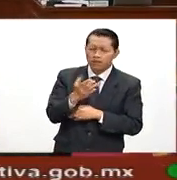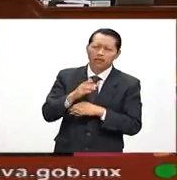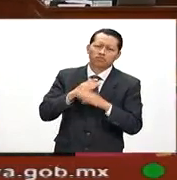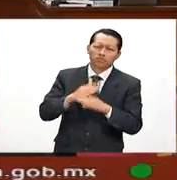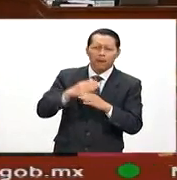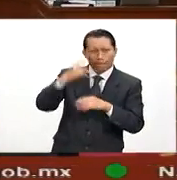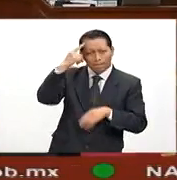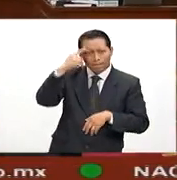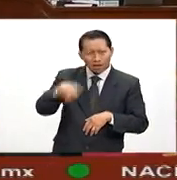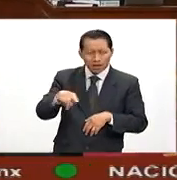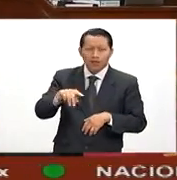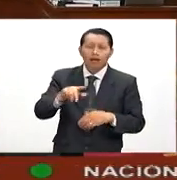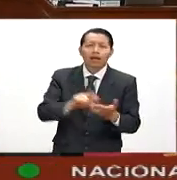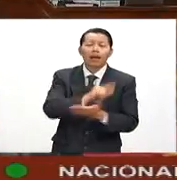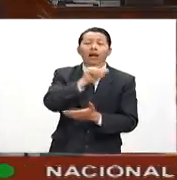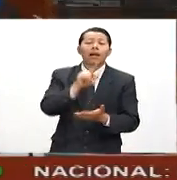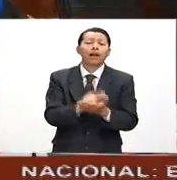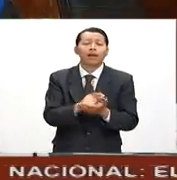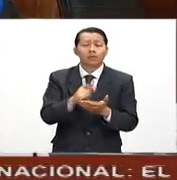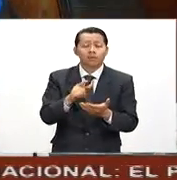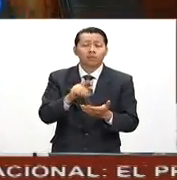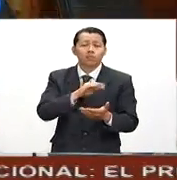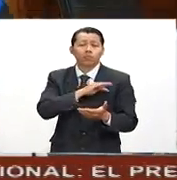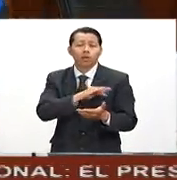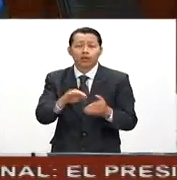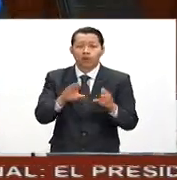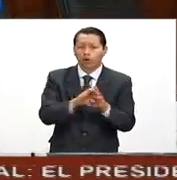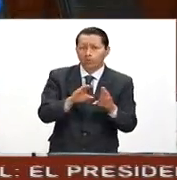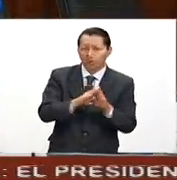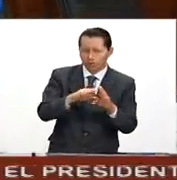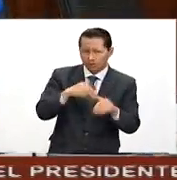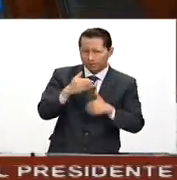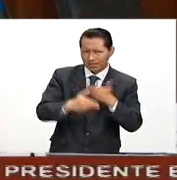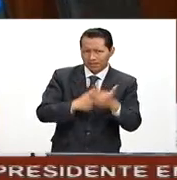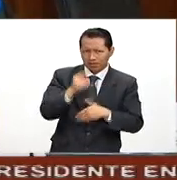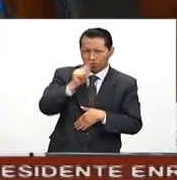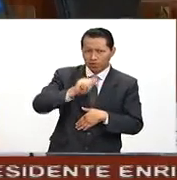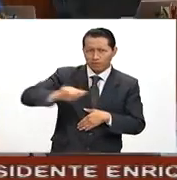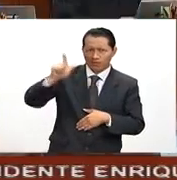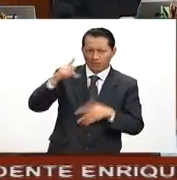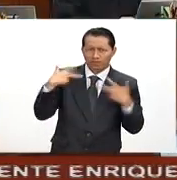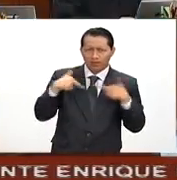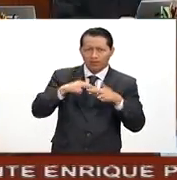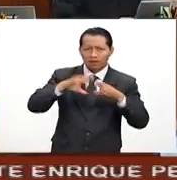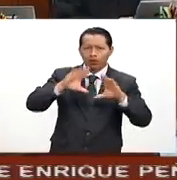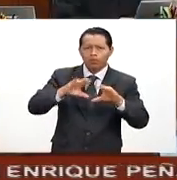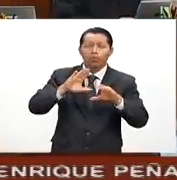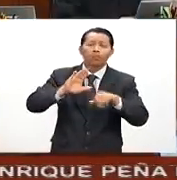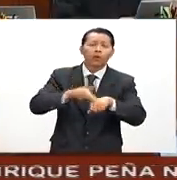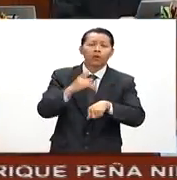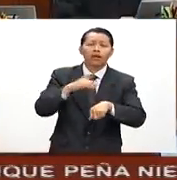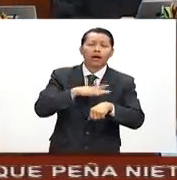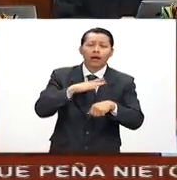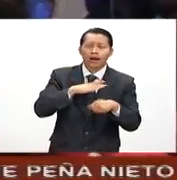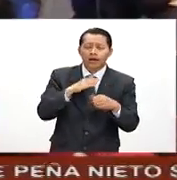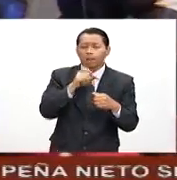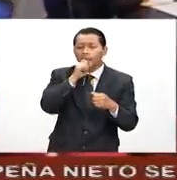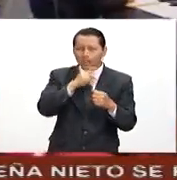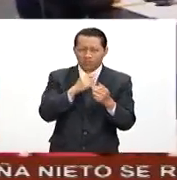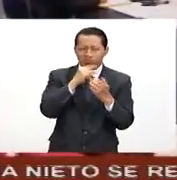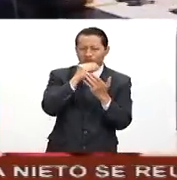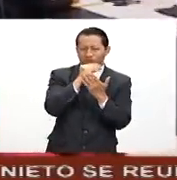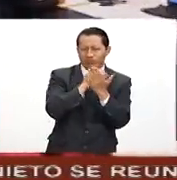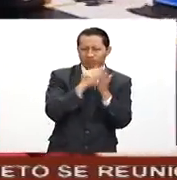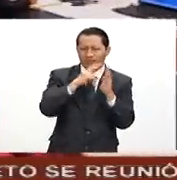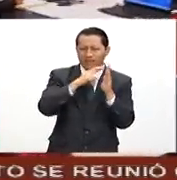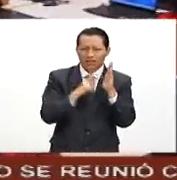buscaban impugnar la ley que determina la separación del servicio profesional docente por no acreditar las condiciones de permanencia en el cargo,